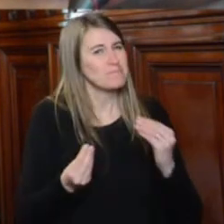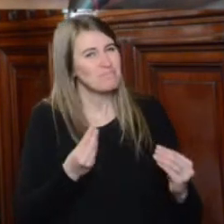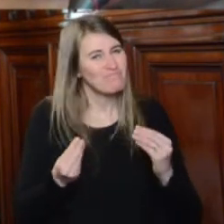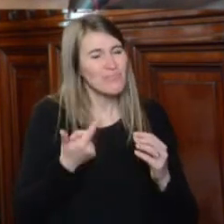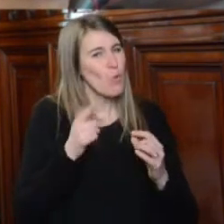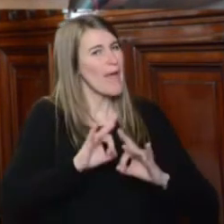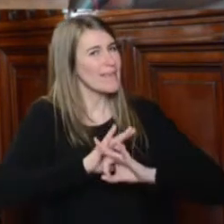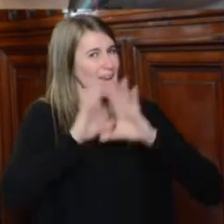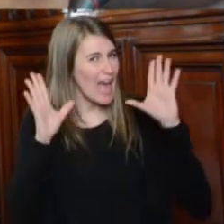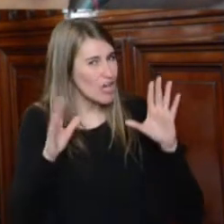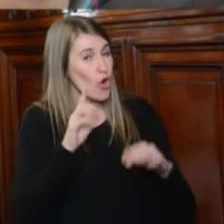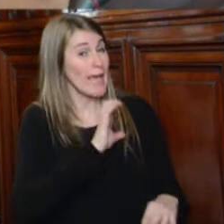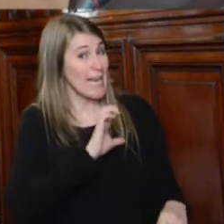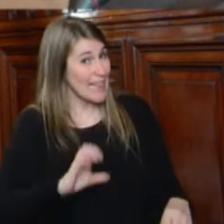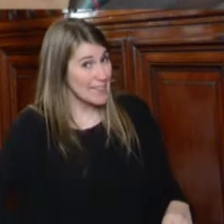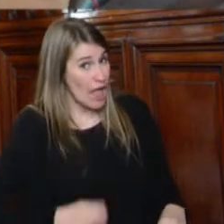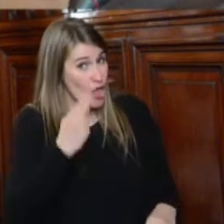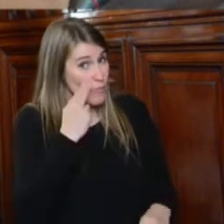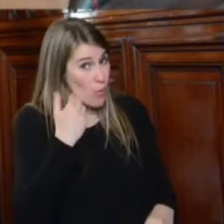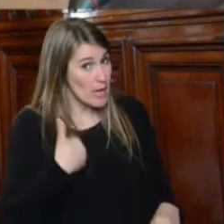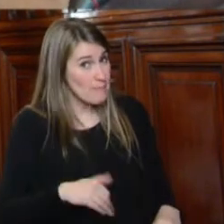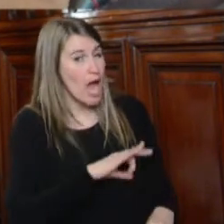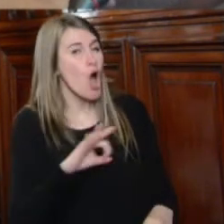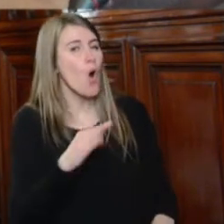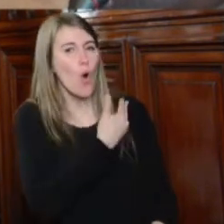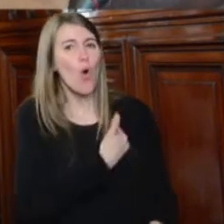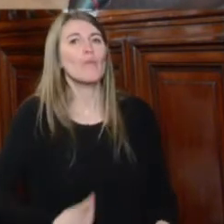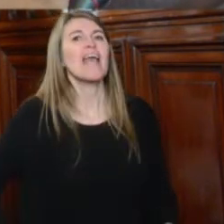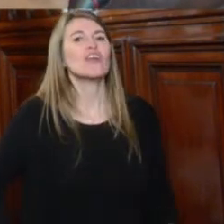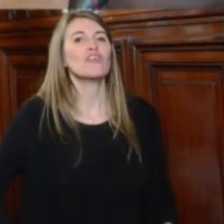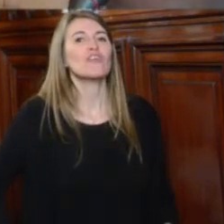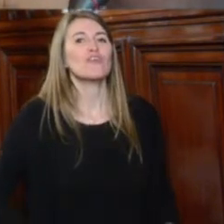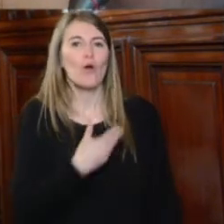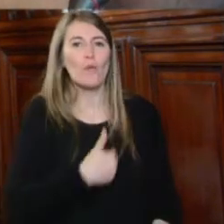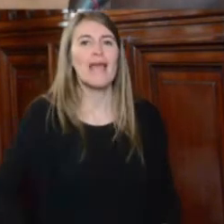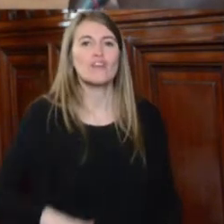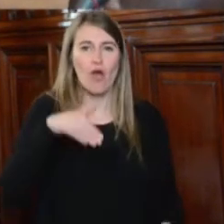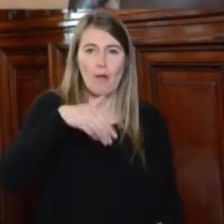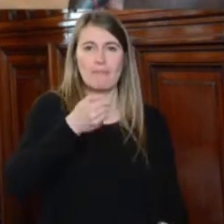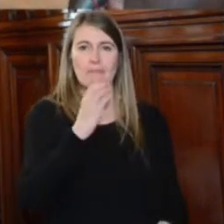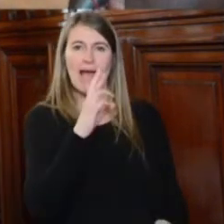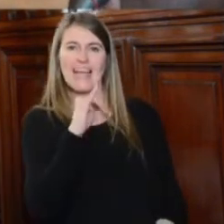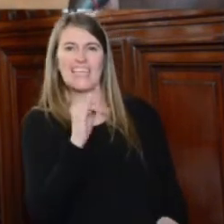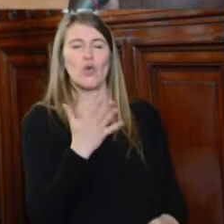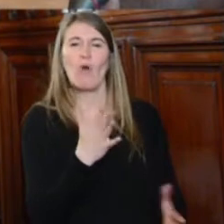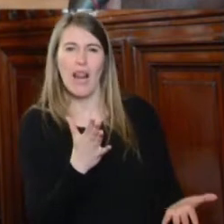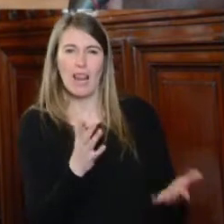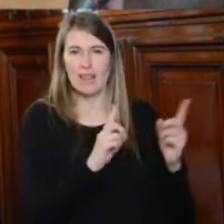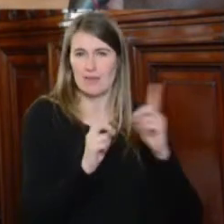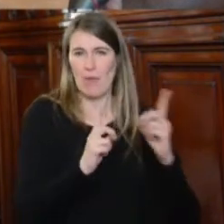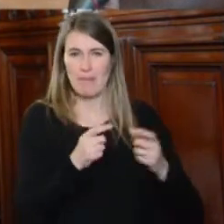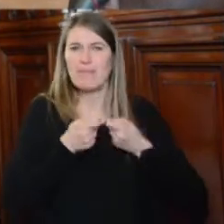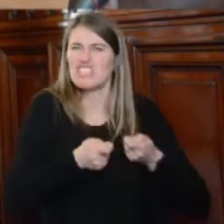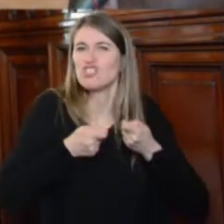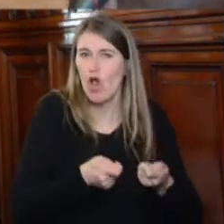muy claro si realmente es el Estado de Argentina o es el gobierno. En la actualidad, el que está ejerciendo esa clase de presiones. Y